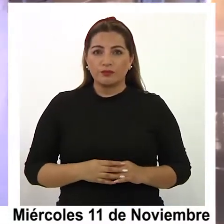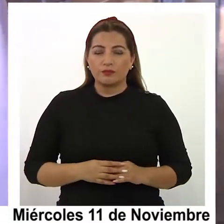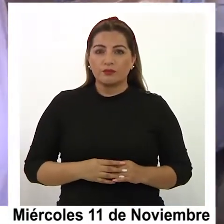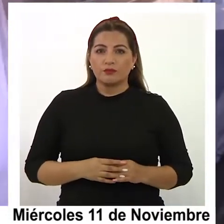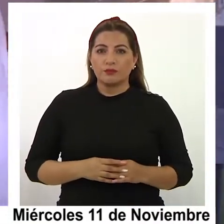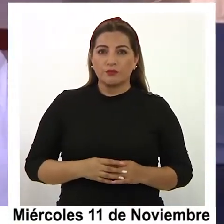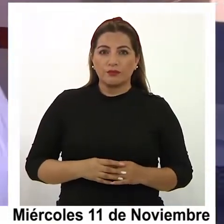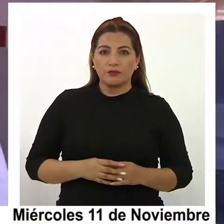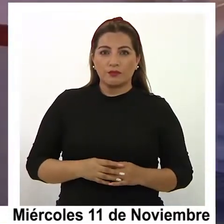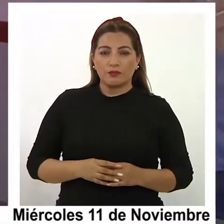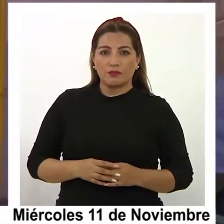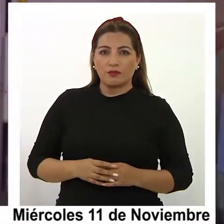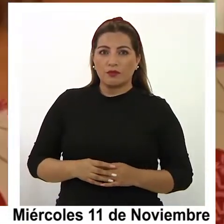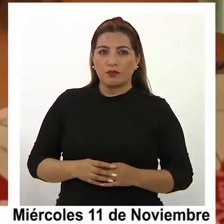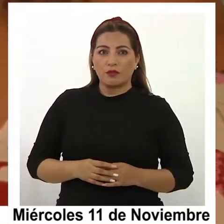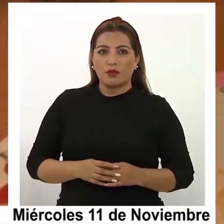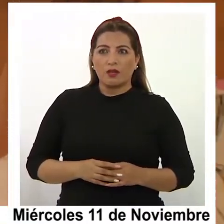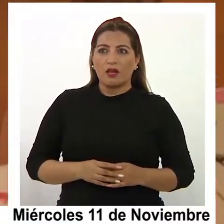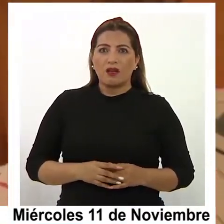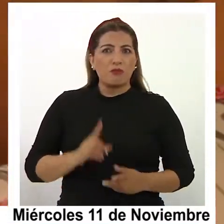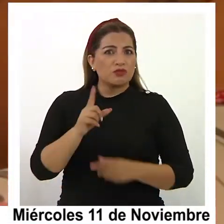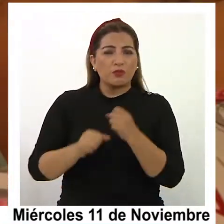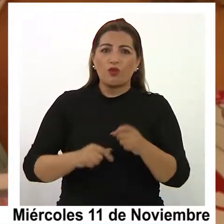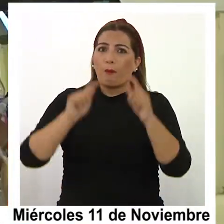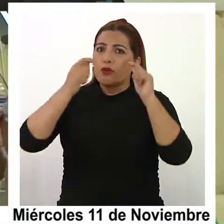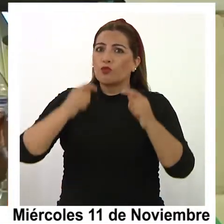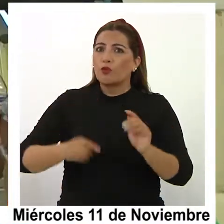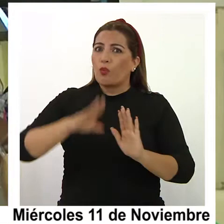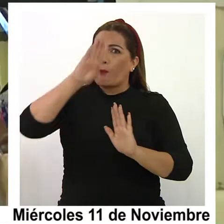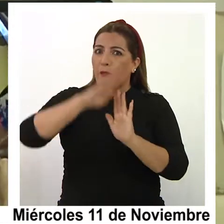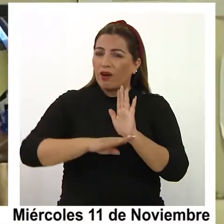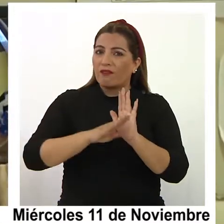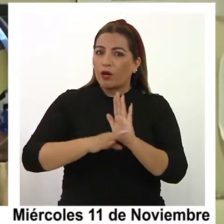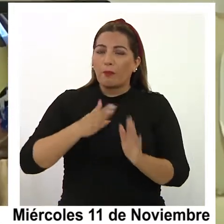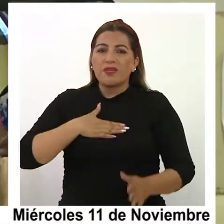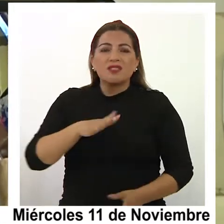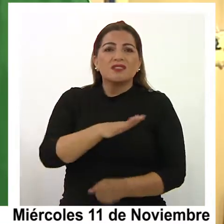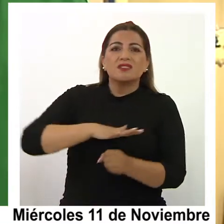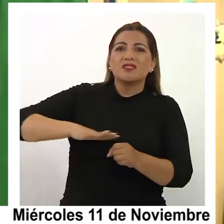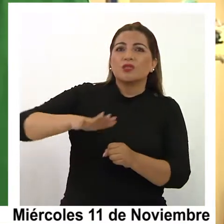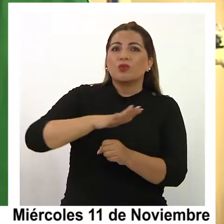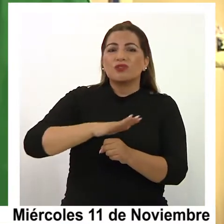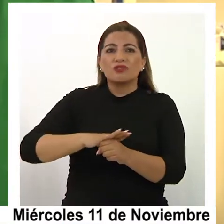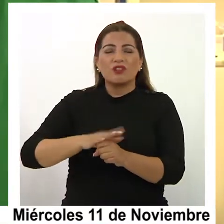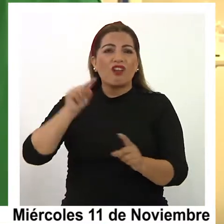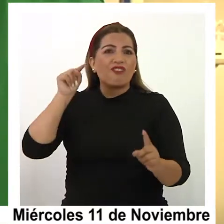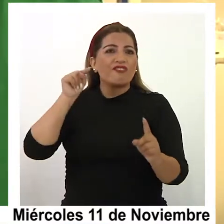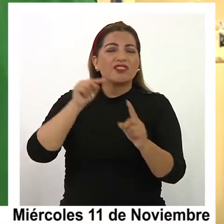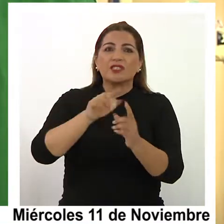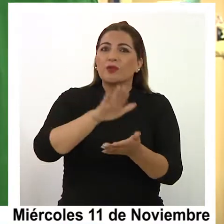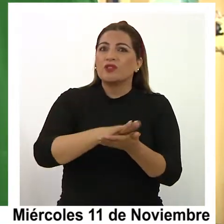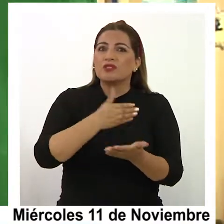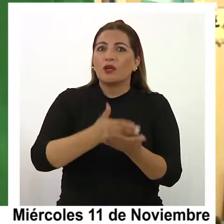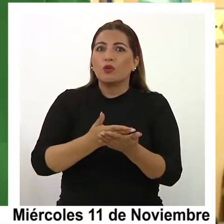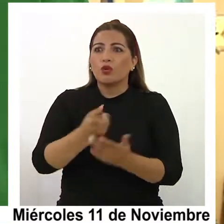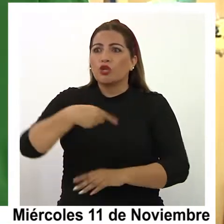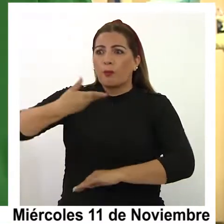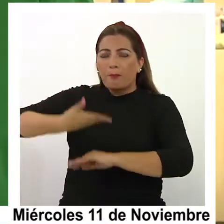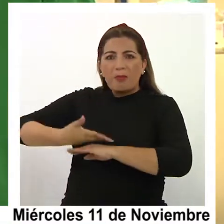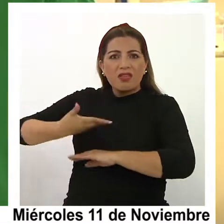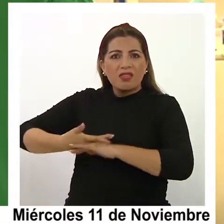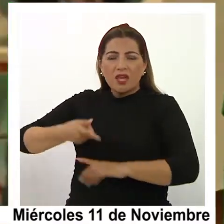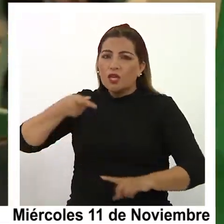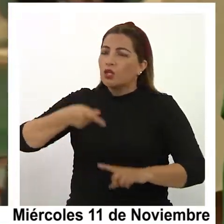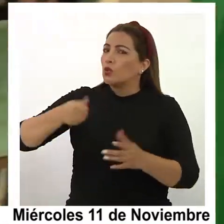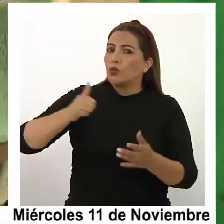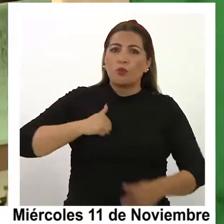donde haya habido graves rebajas, nuestra situación de las metas sanitarias que está exigiendo su cumplimiento, a